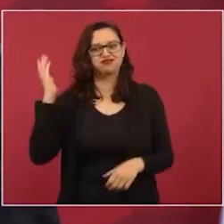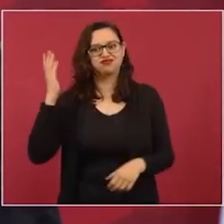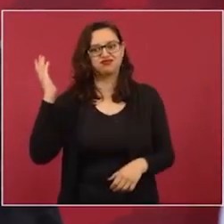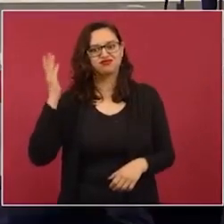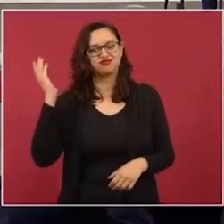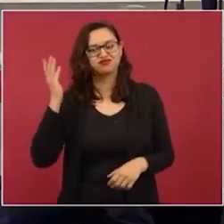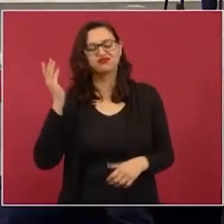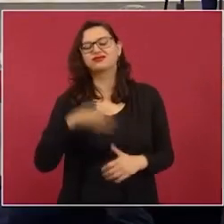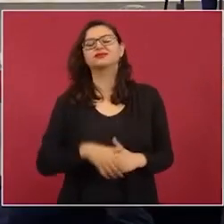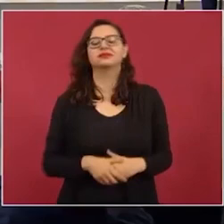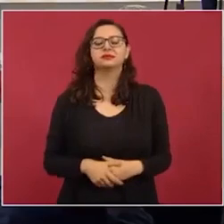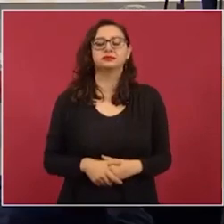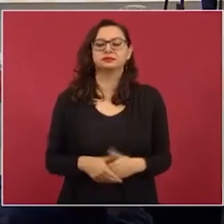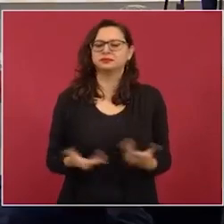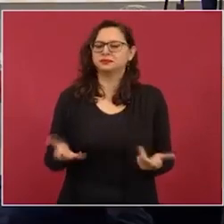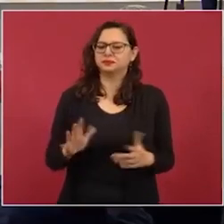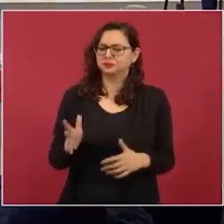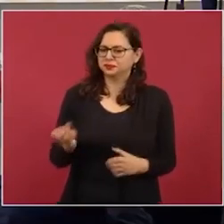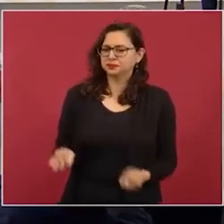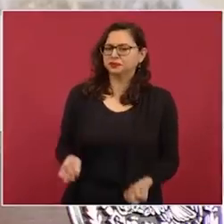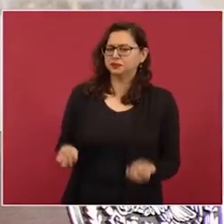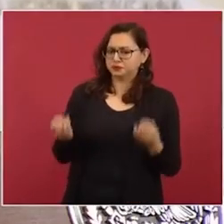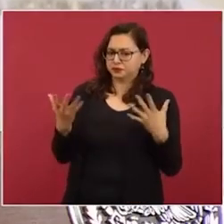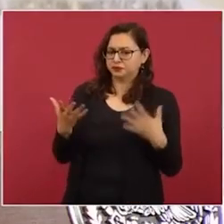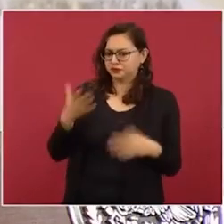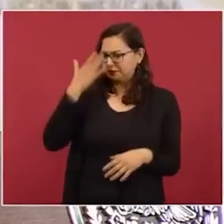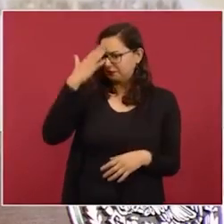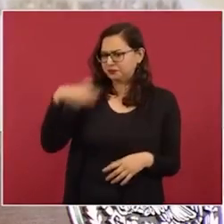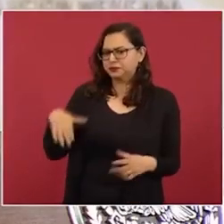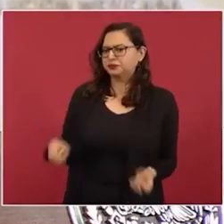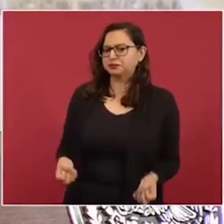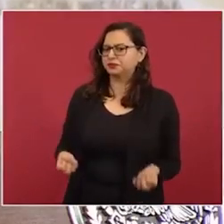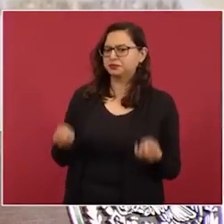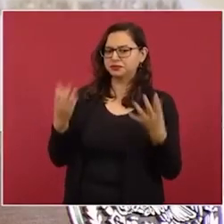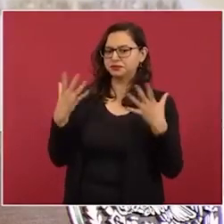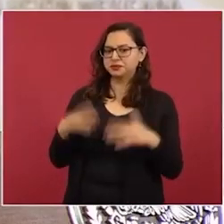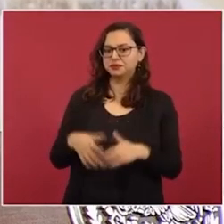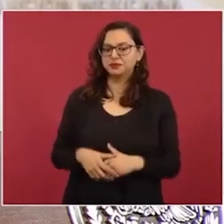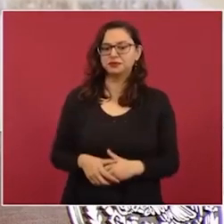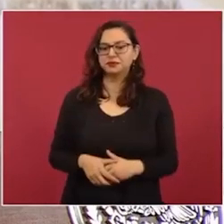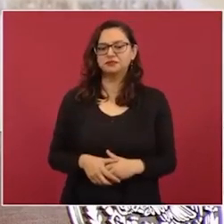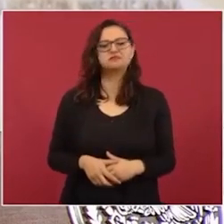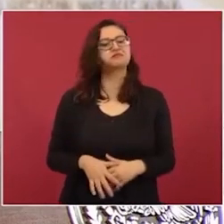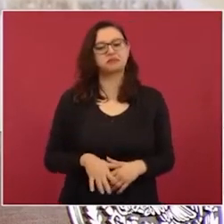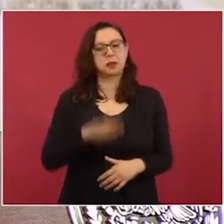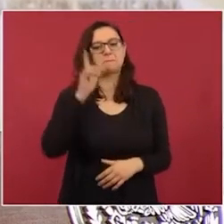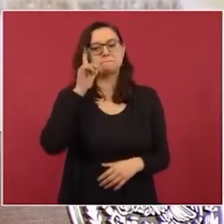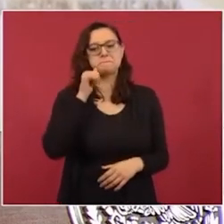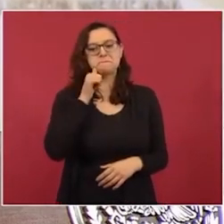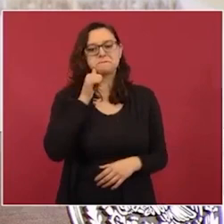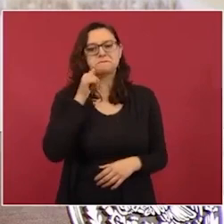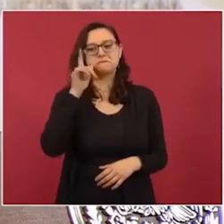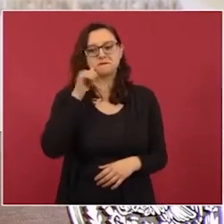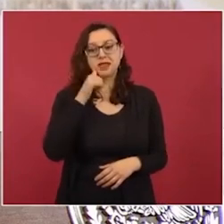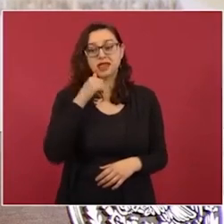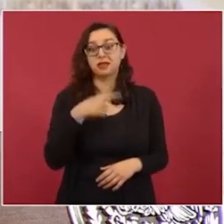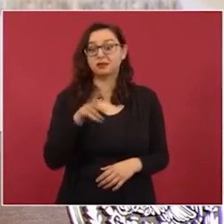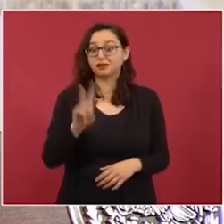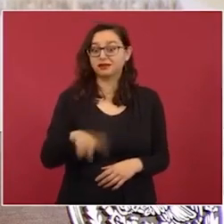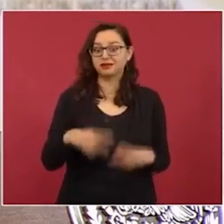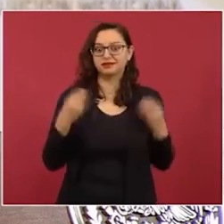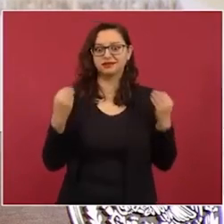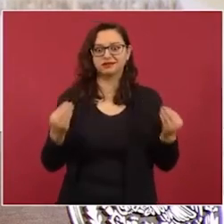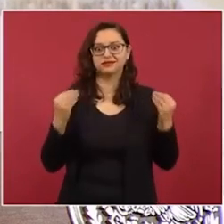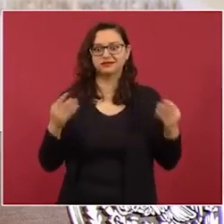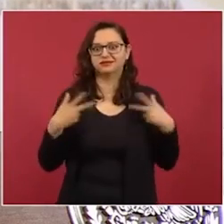tiene todavía cifras preliminares de los visitantes de ayer? Esperamos para mañana, pero sí llegaron muchos,